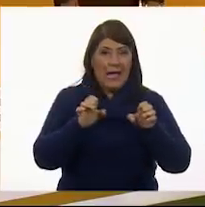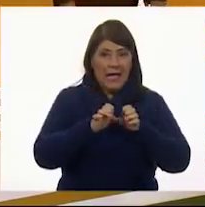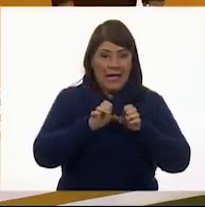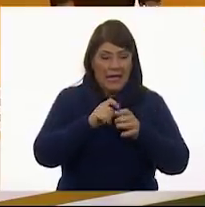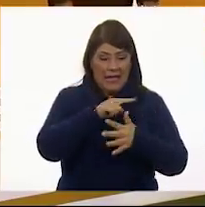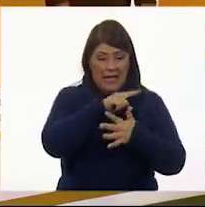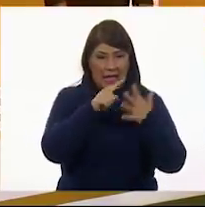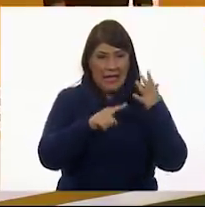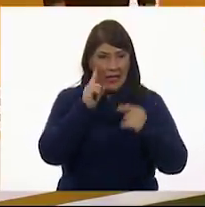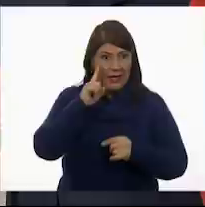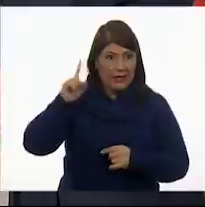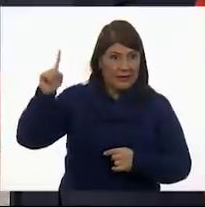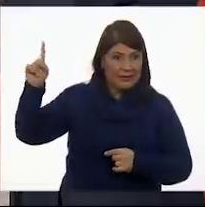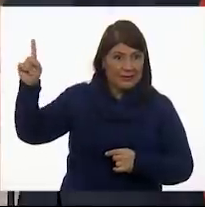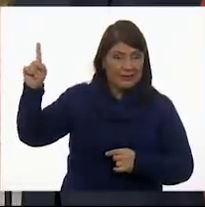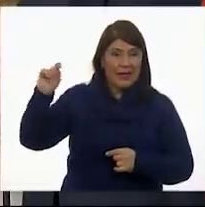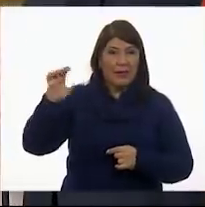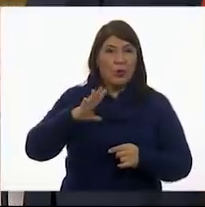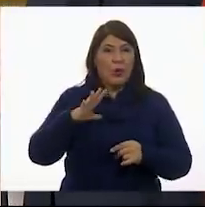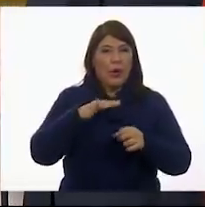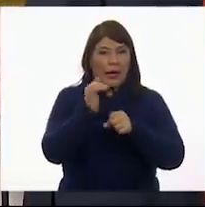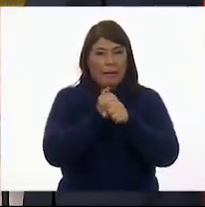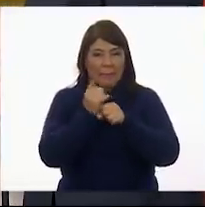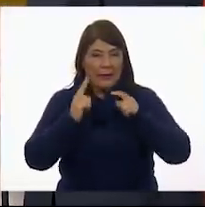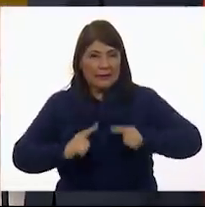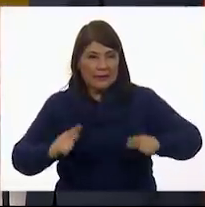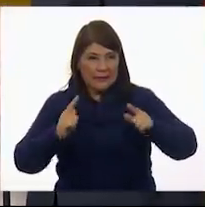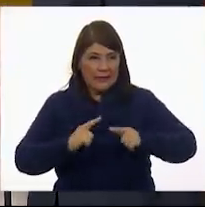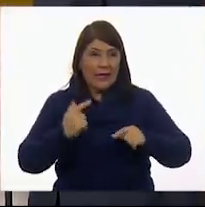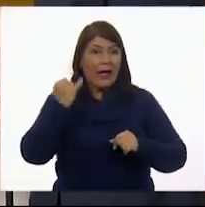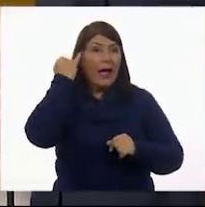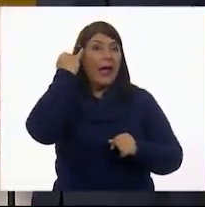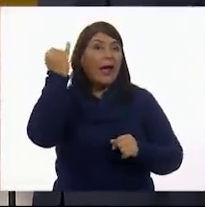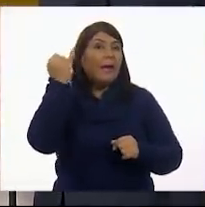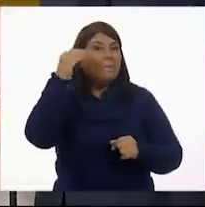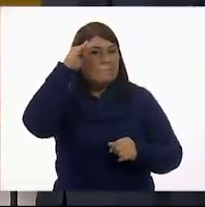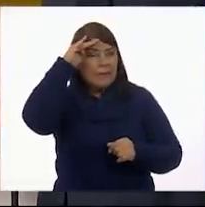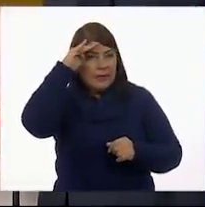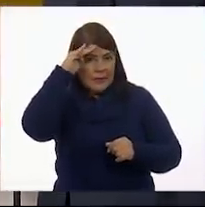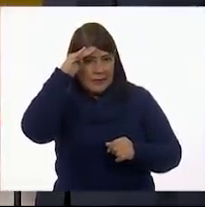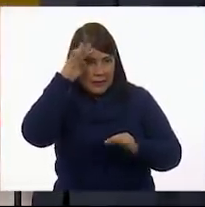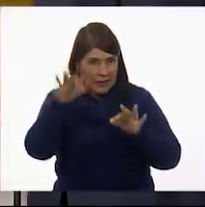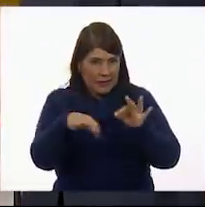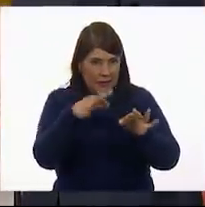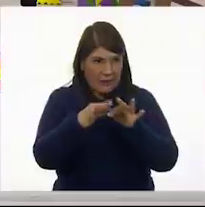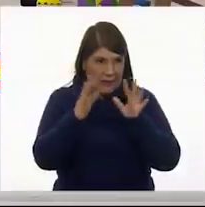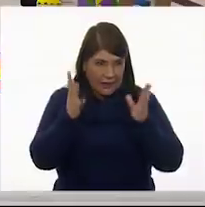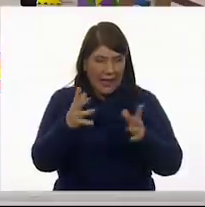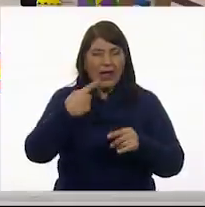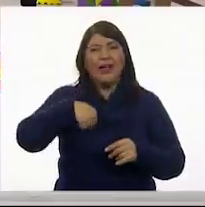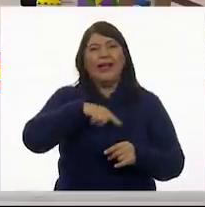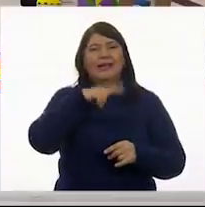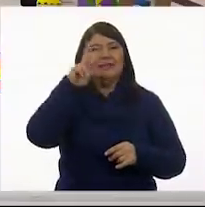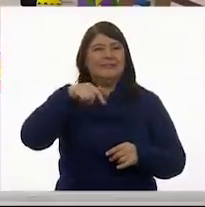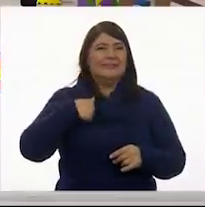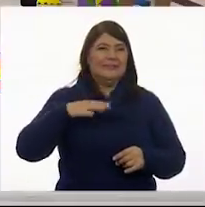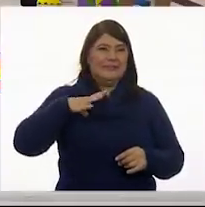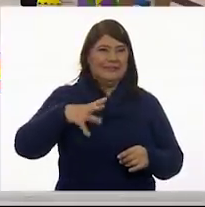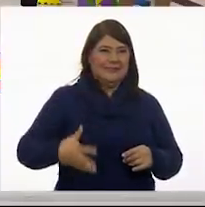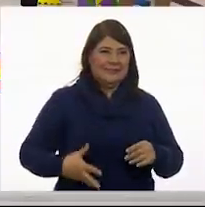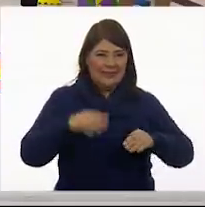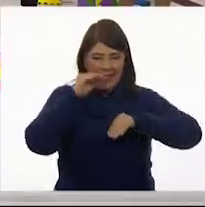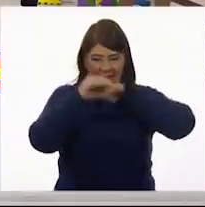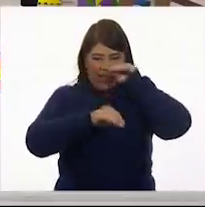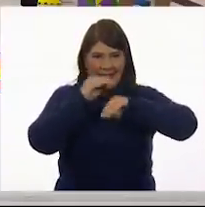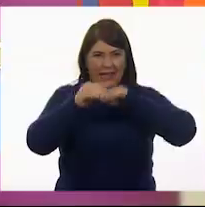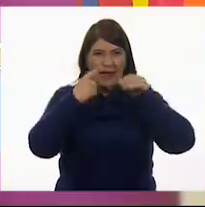investigadores. ¿Qué les parece? ¿Cómo quedó? Nosotros estamos muy orgullosos de nuestra obra